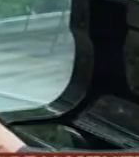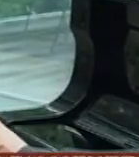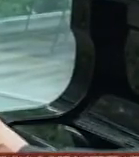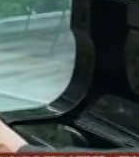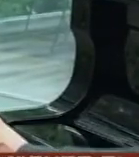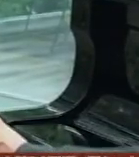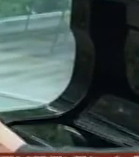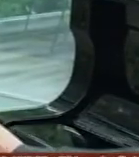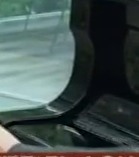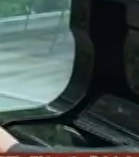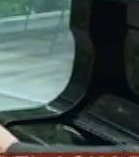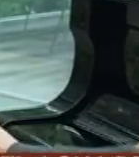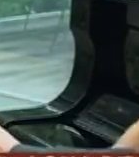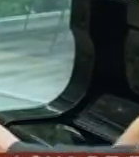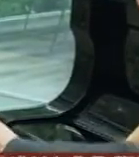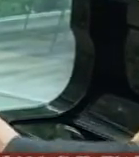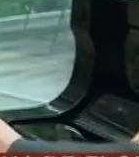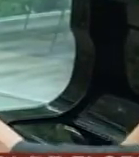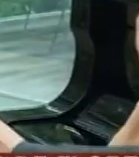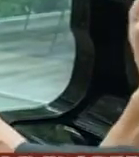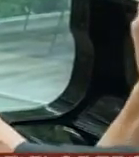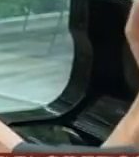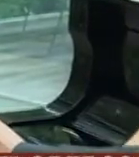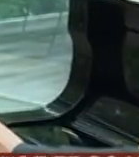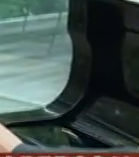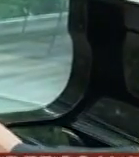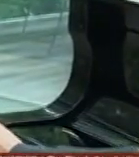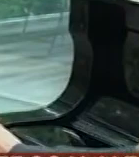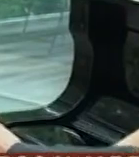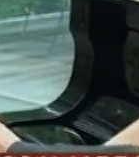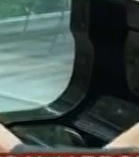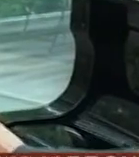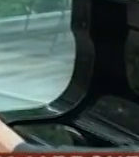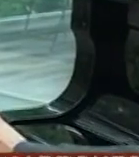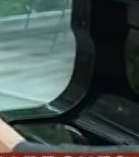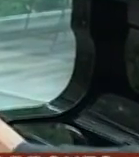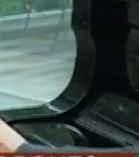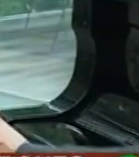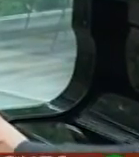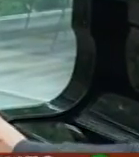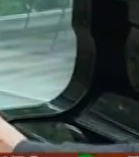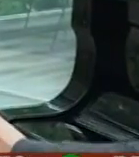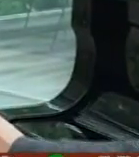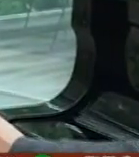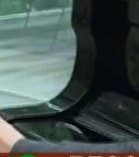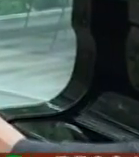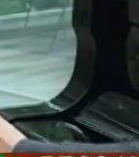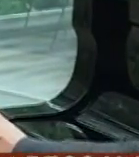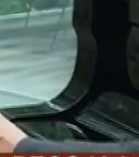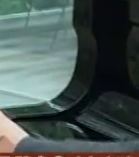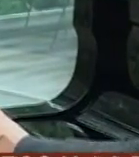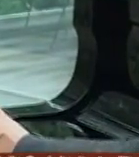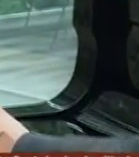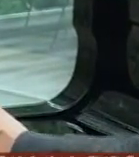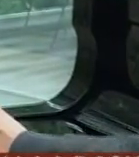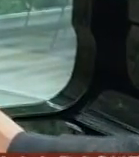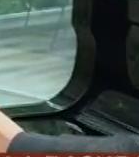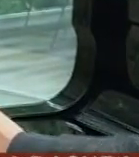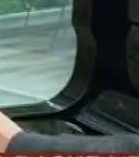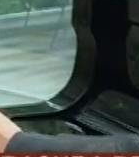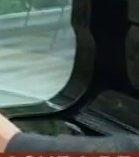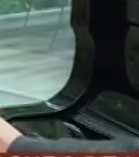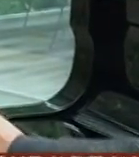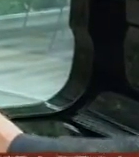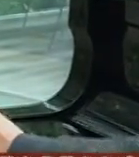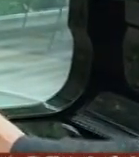que la música y el talento de Paulina han sido vistos en este contexto por muchas personas que probablemente podrán estar en contacto